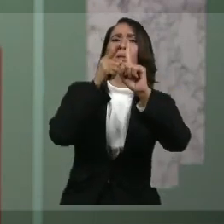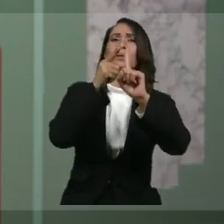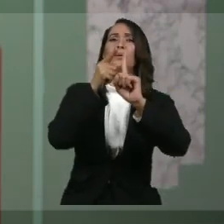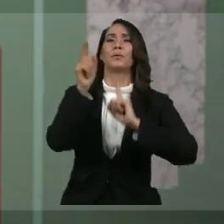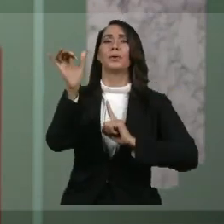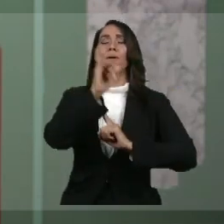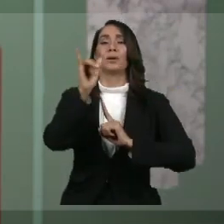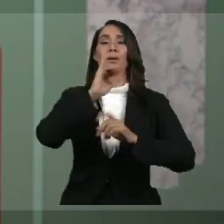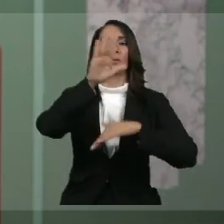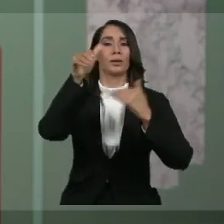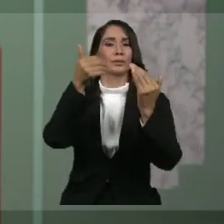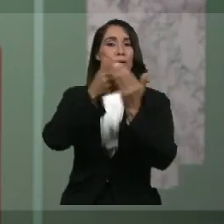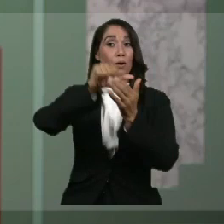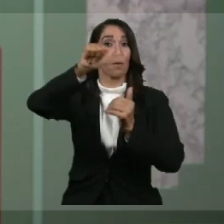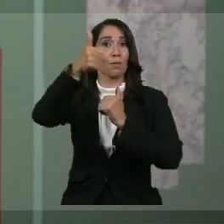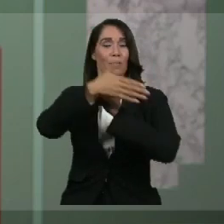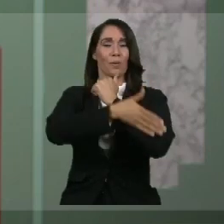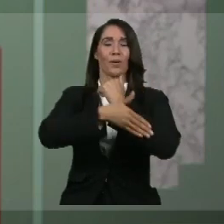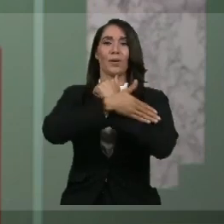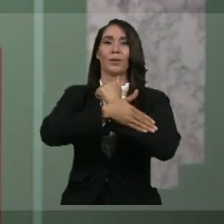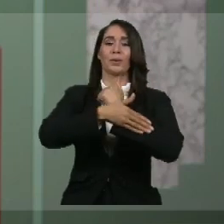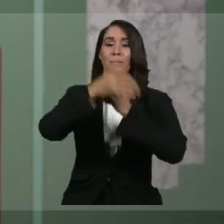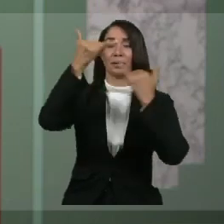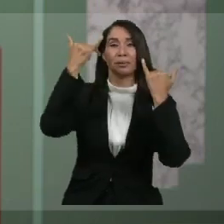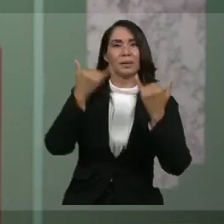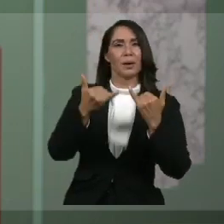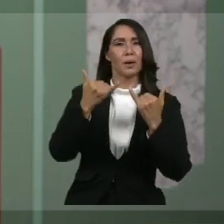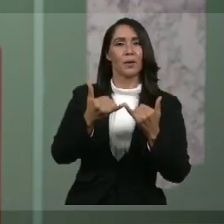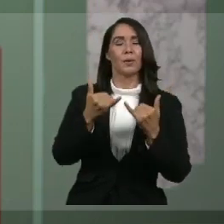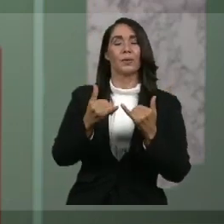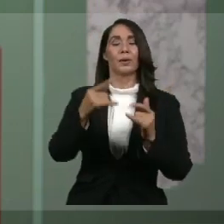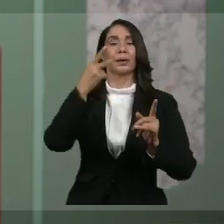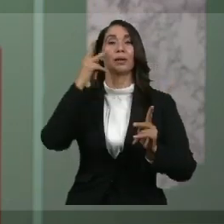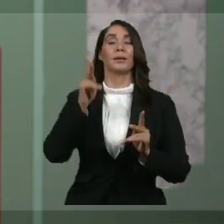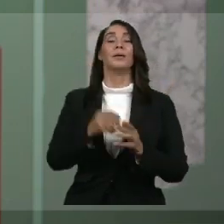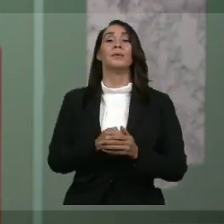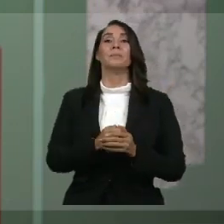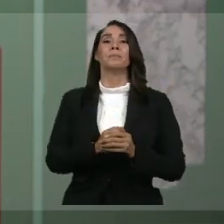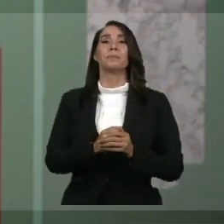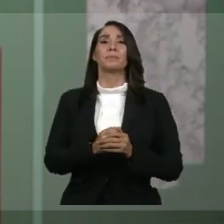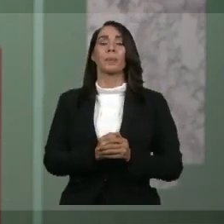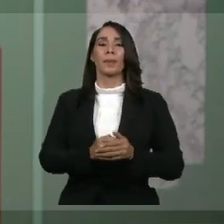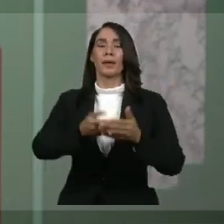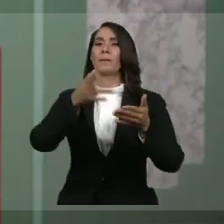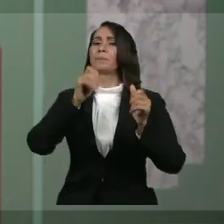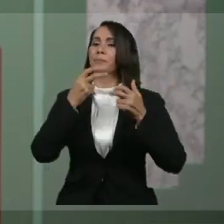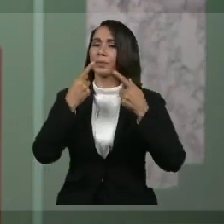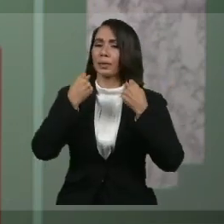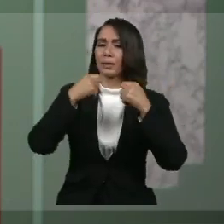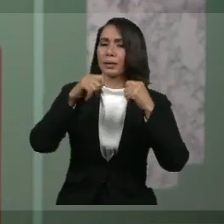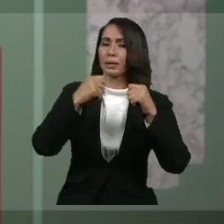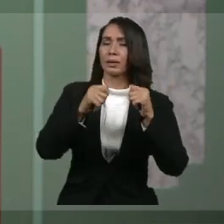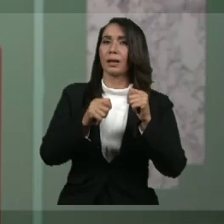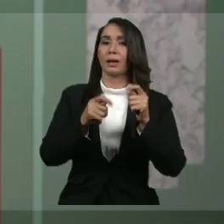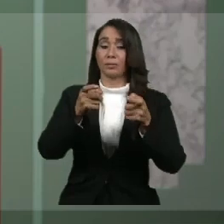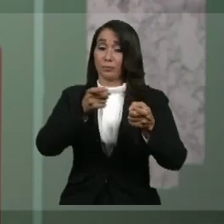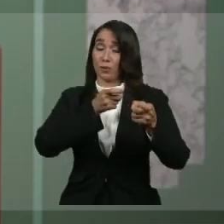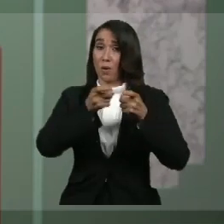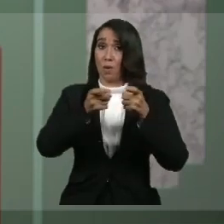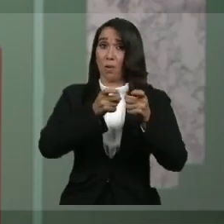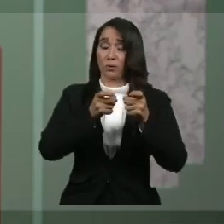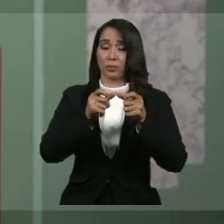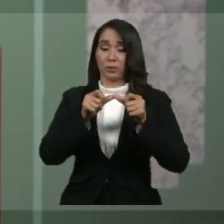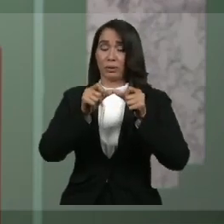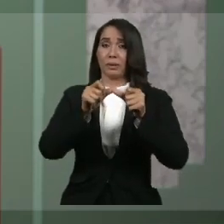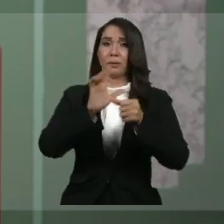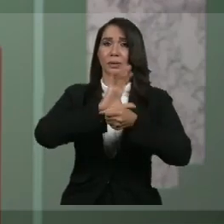que en todos los países del mundo en este momento, es ralentizar el avance del virus para poder